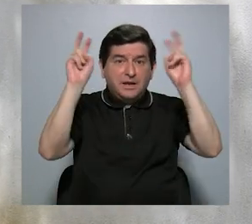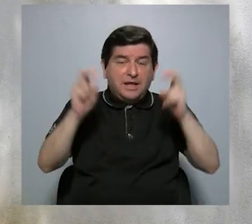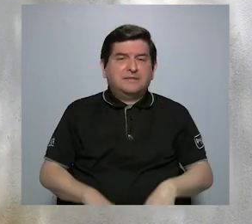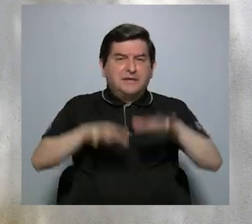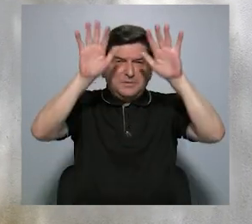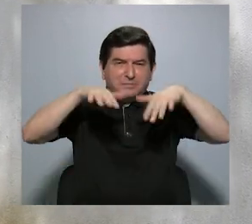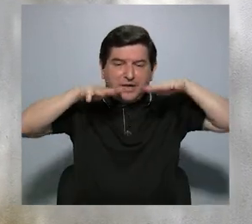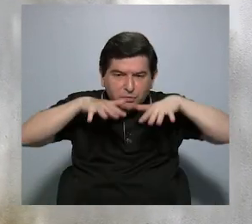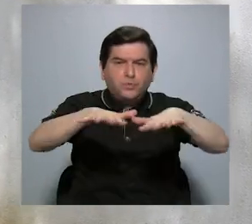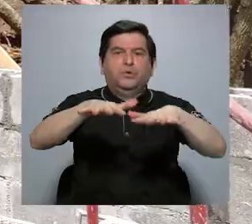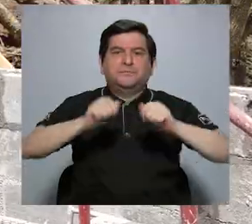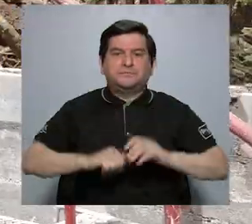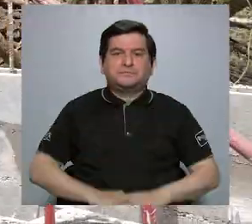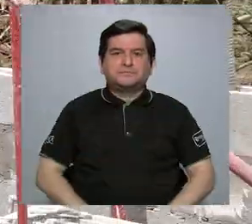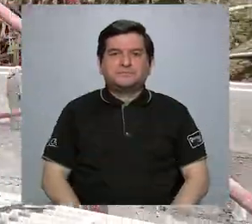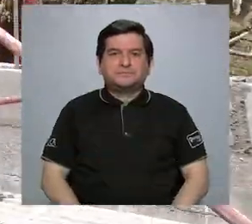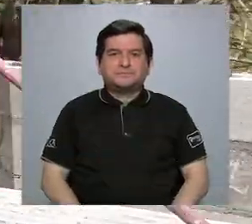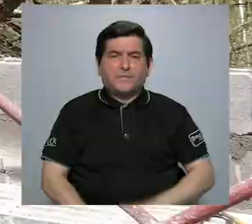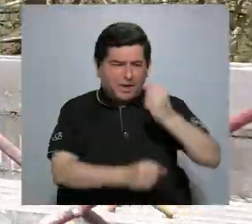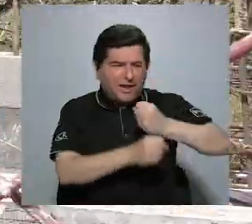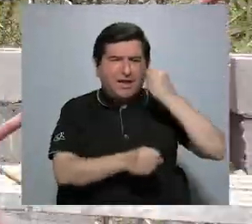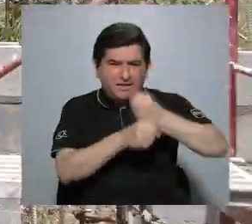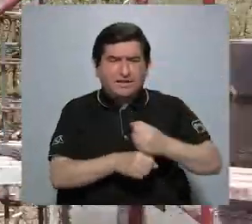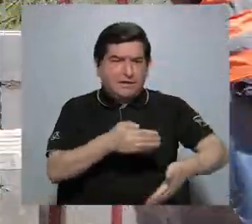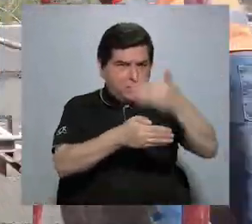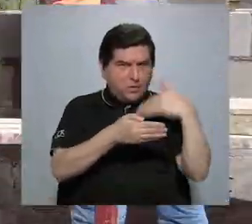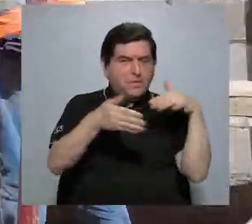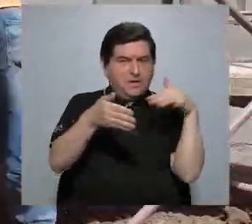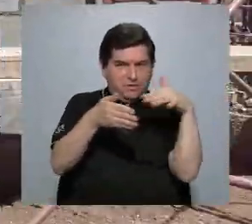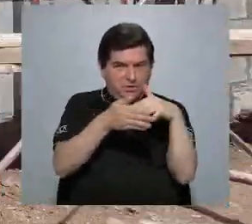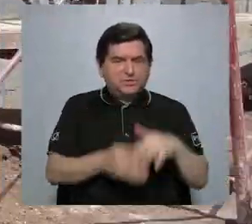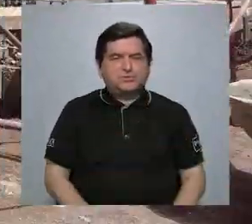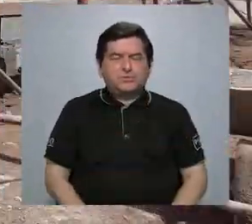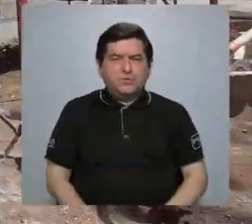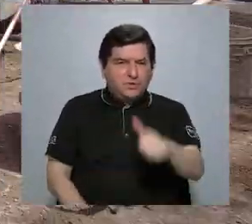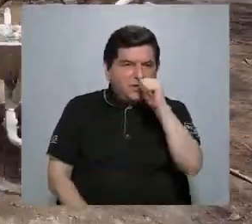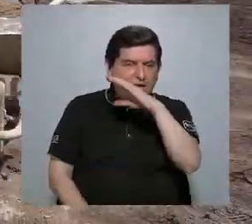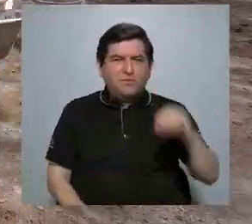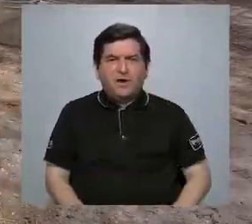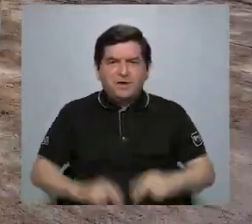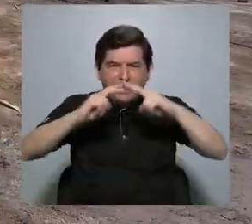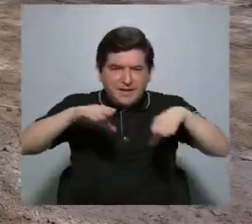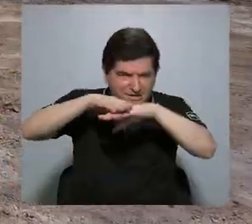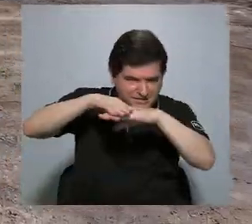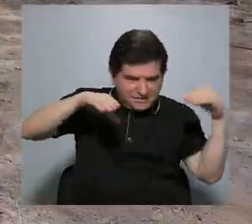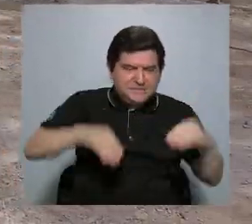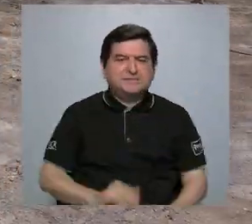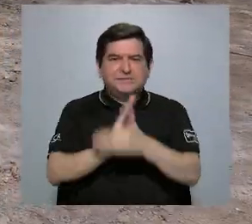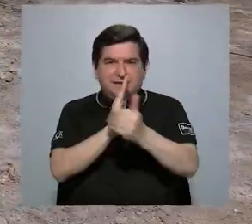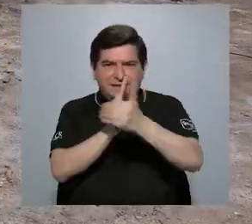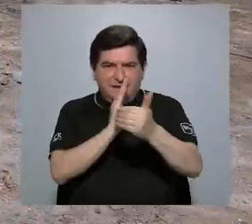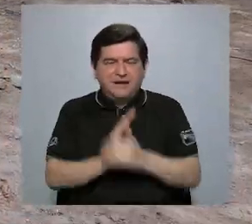precipitación y arrastre. La obra estuvo precedida por un estudio hidrológico e hidráulico para el análisis de la